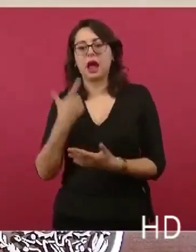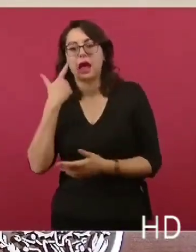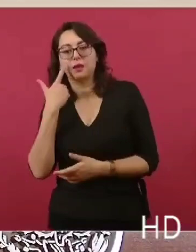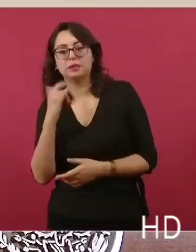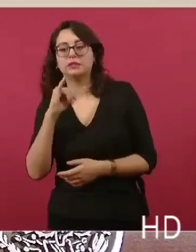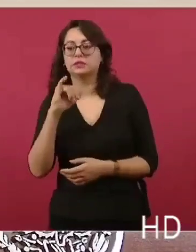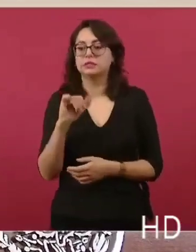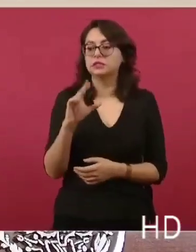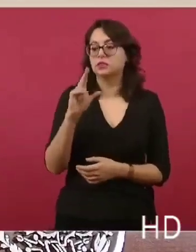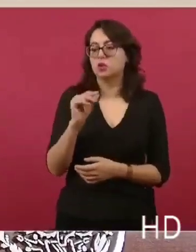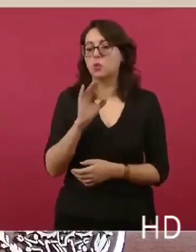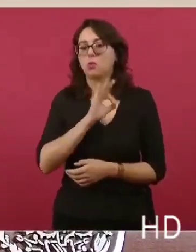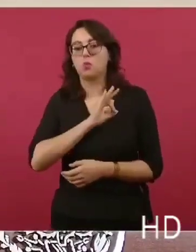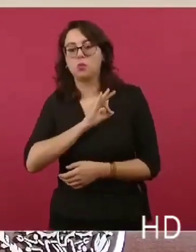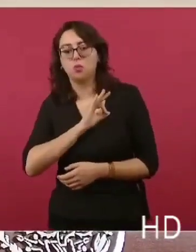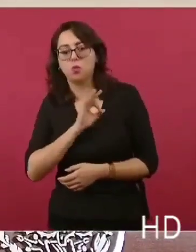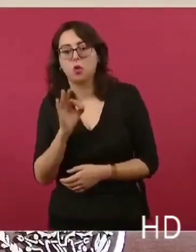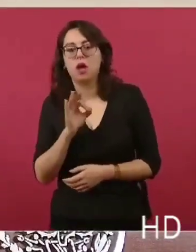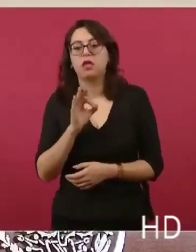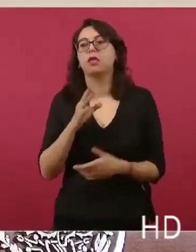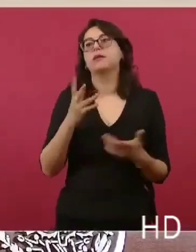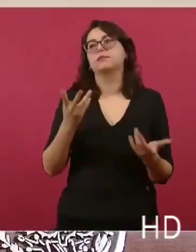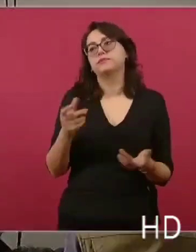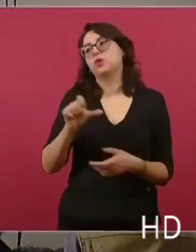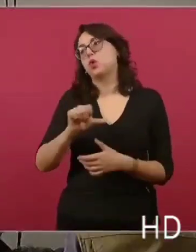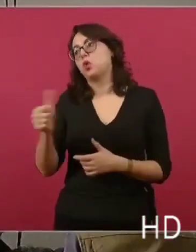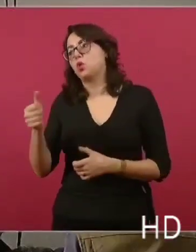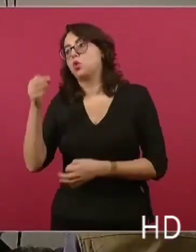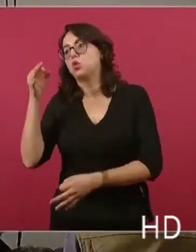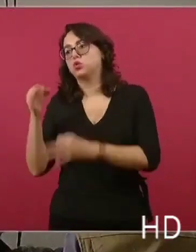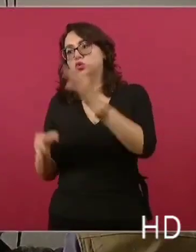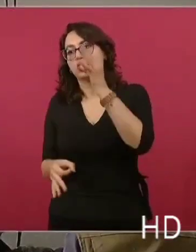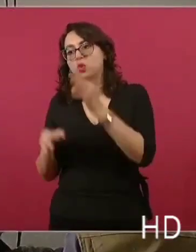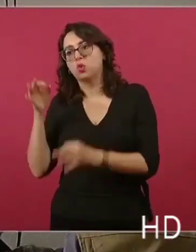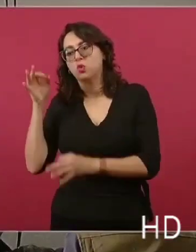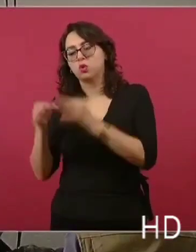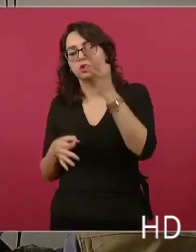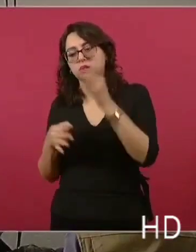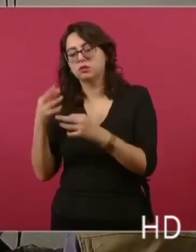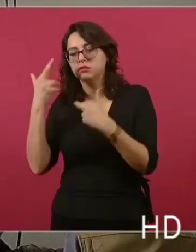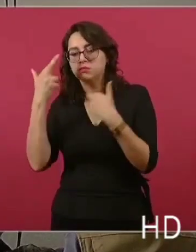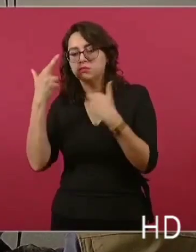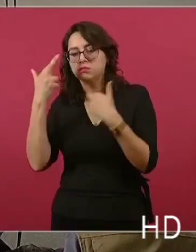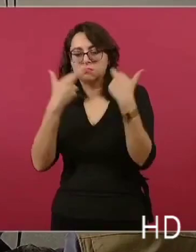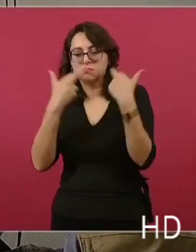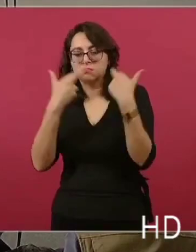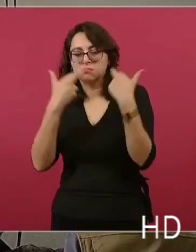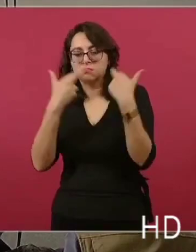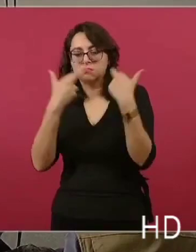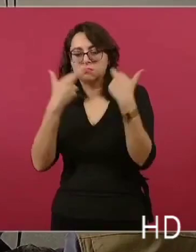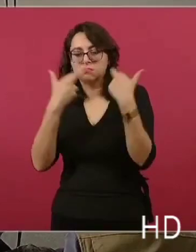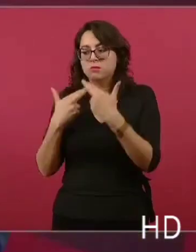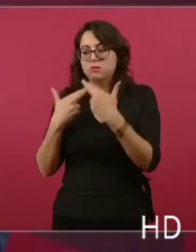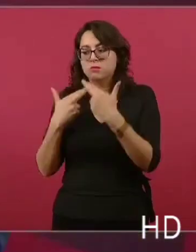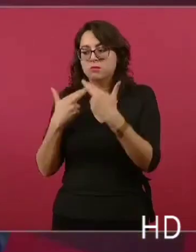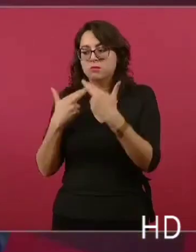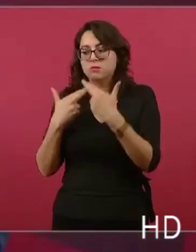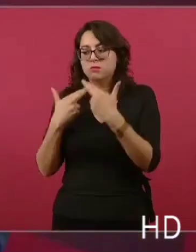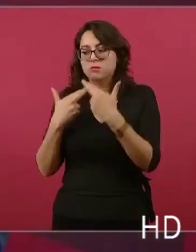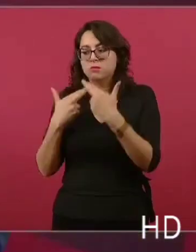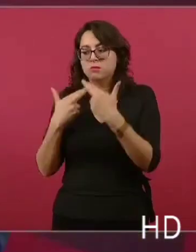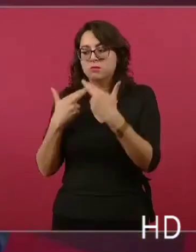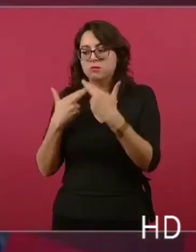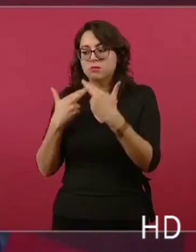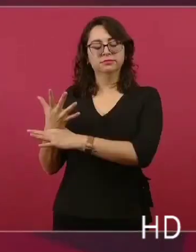incidente en otro tribunal. Pues ese otro tribunal ya resolvió. Y